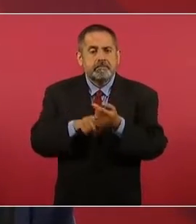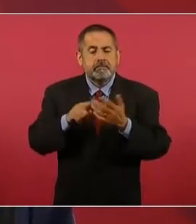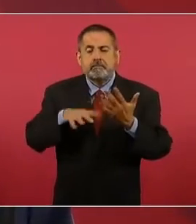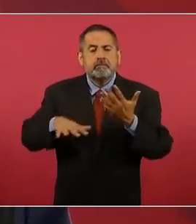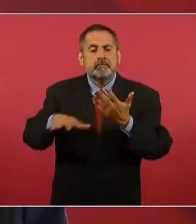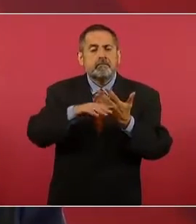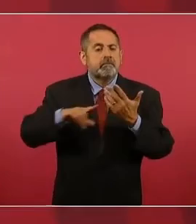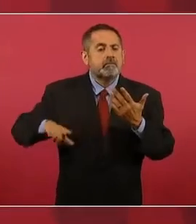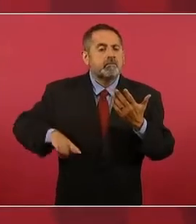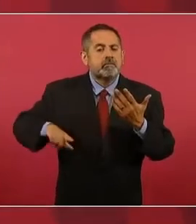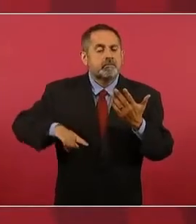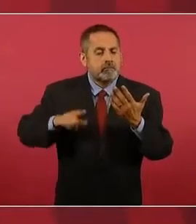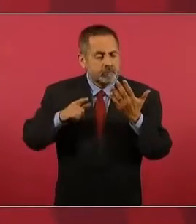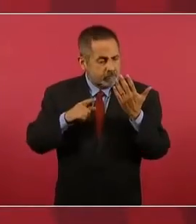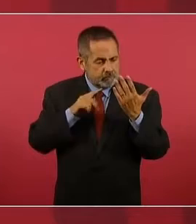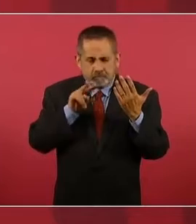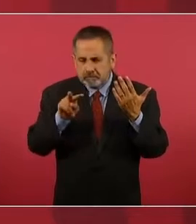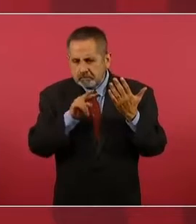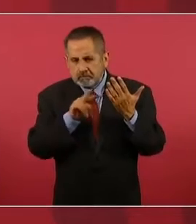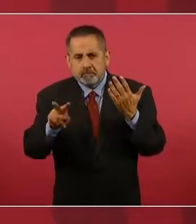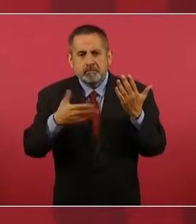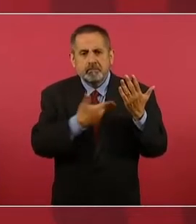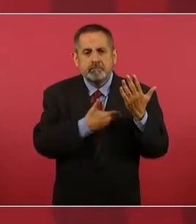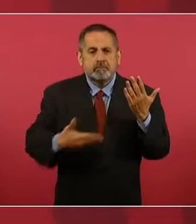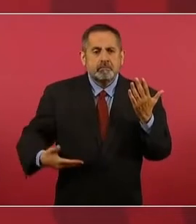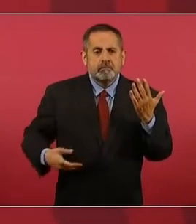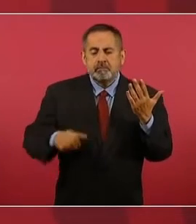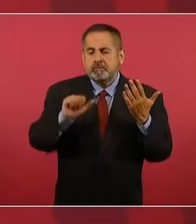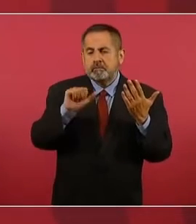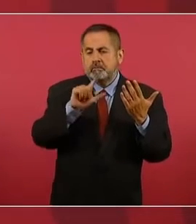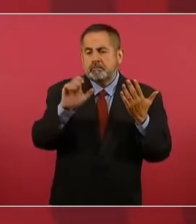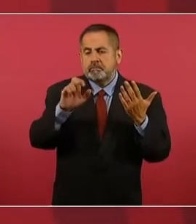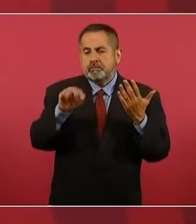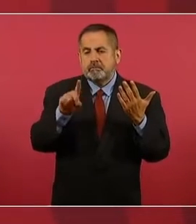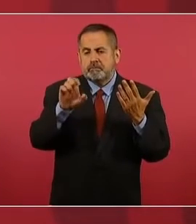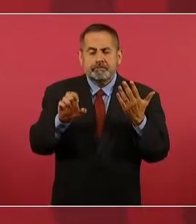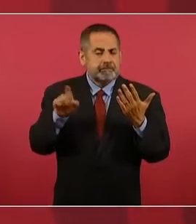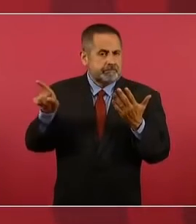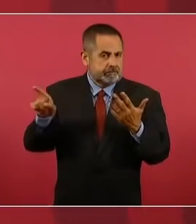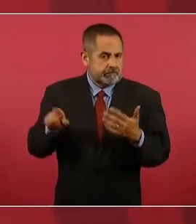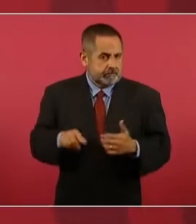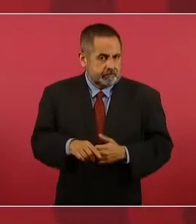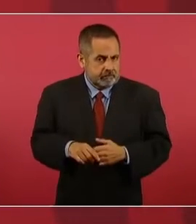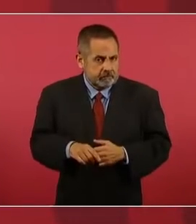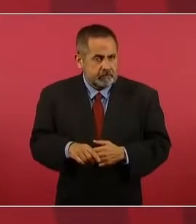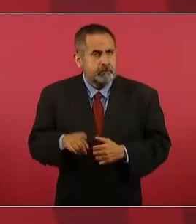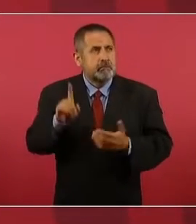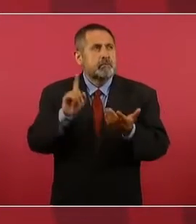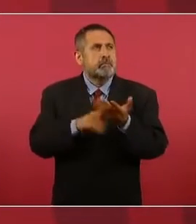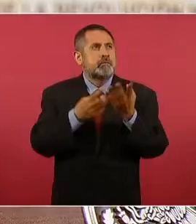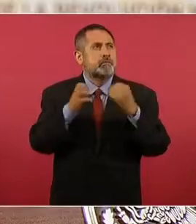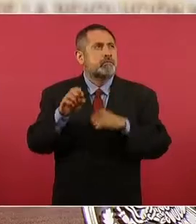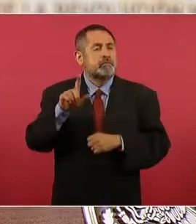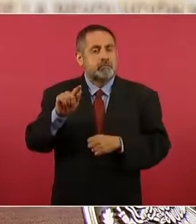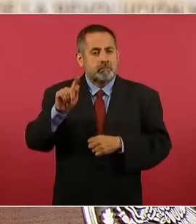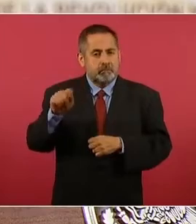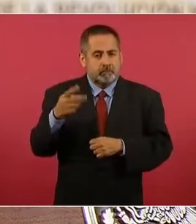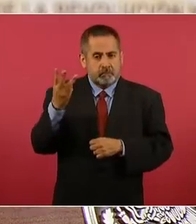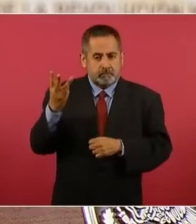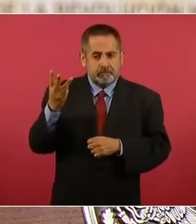del presidente Allende, esto en 1973,